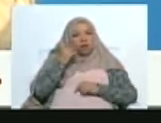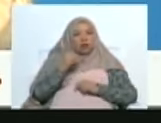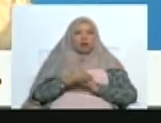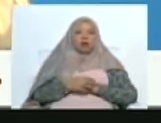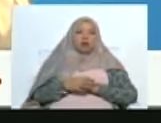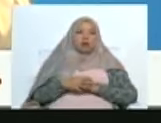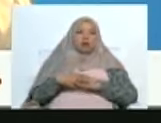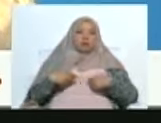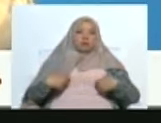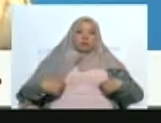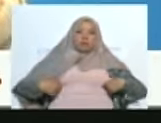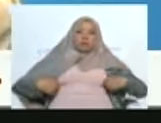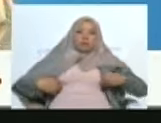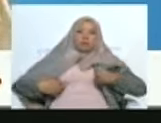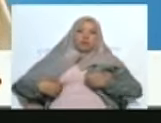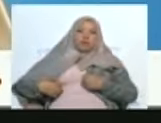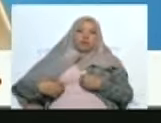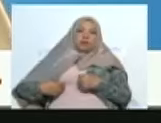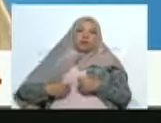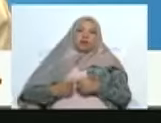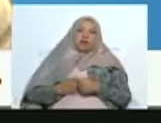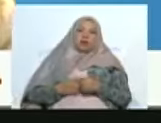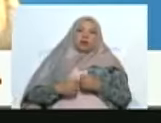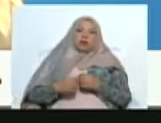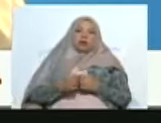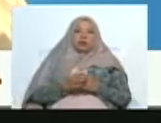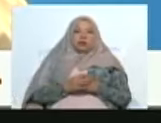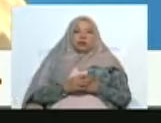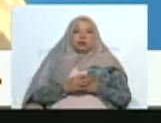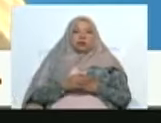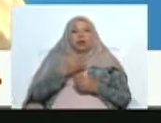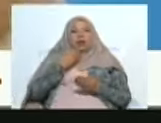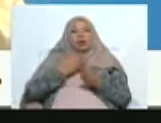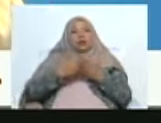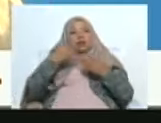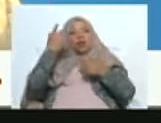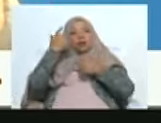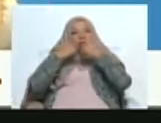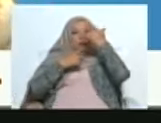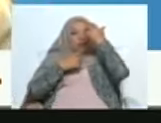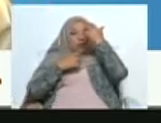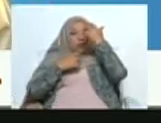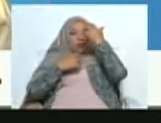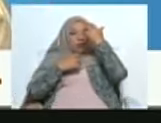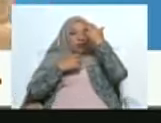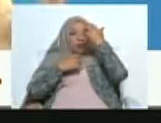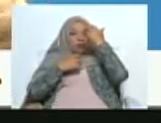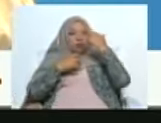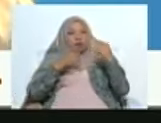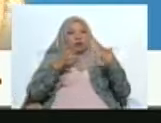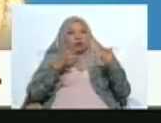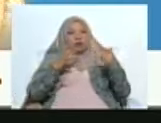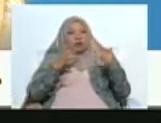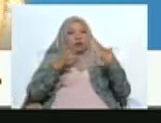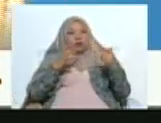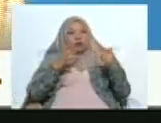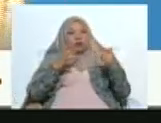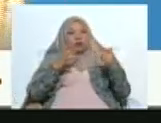renacer de la cultura, gracias al comandante Chávez, que él también, que Dios lo tenga, pues, y presente.